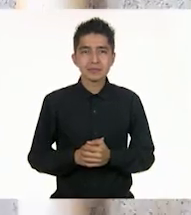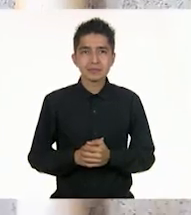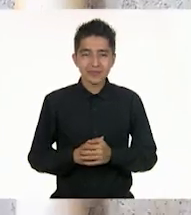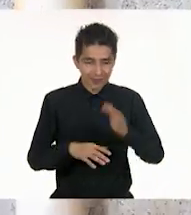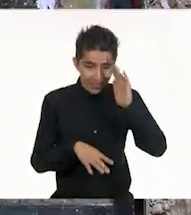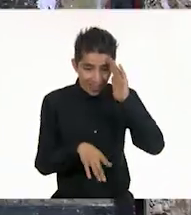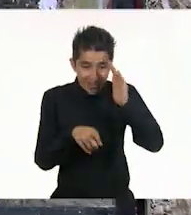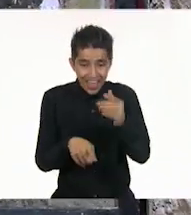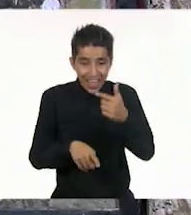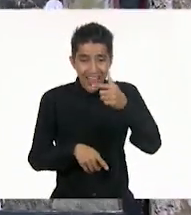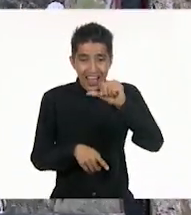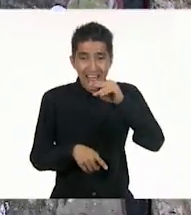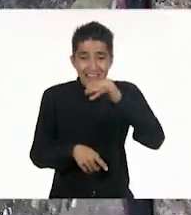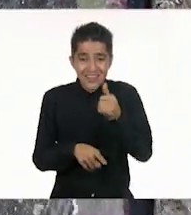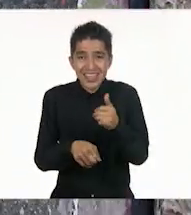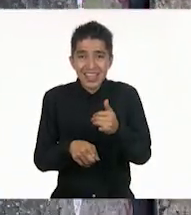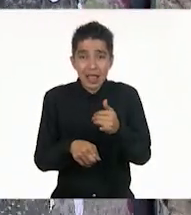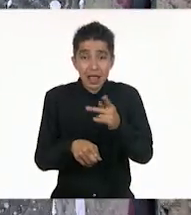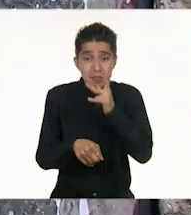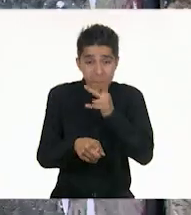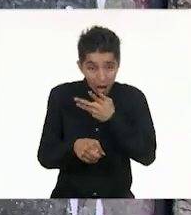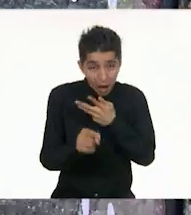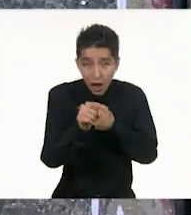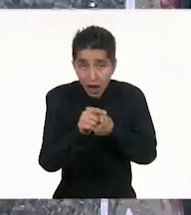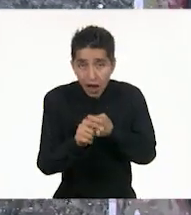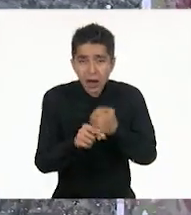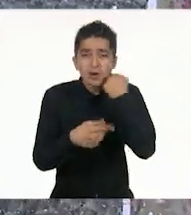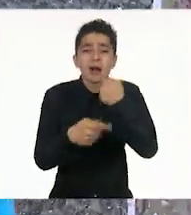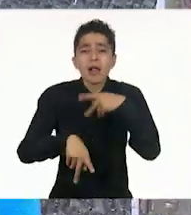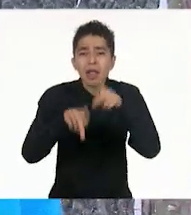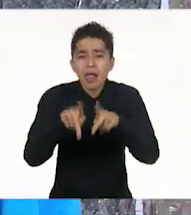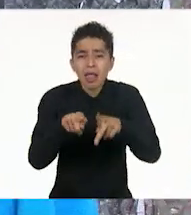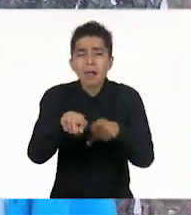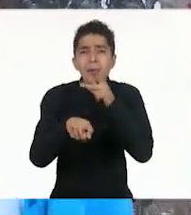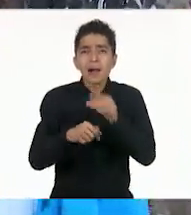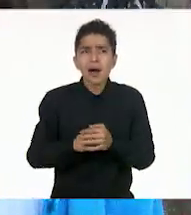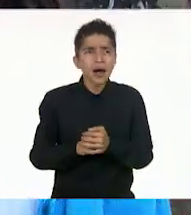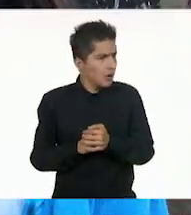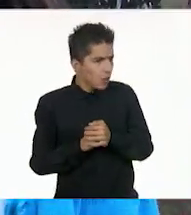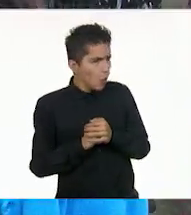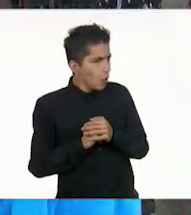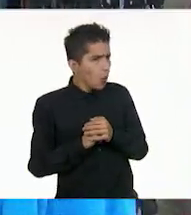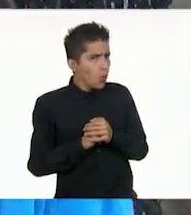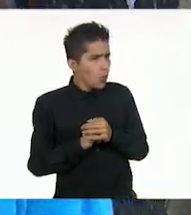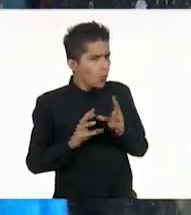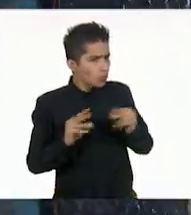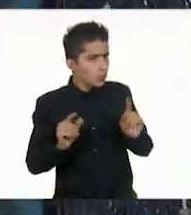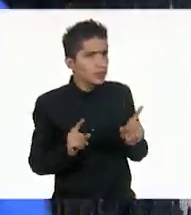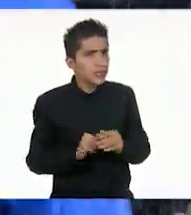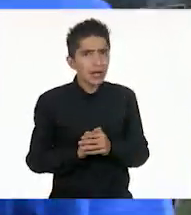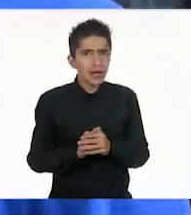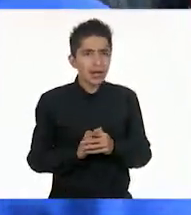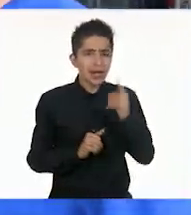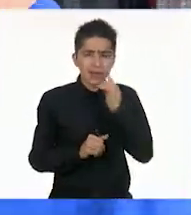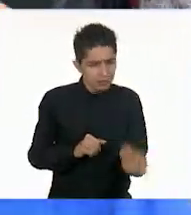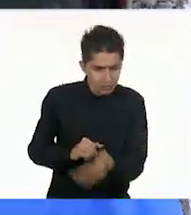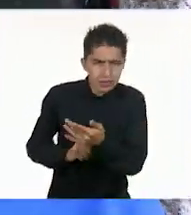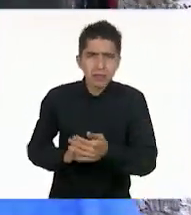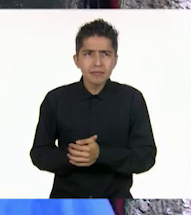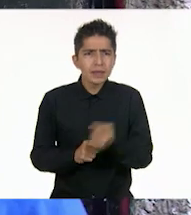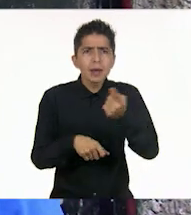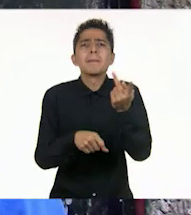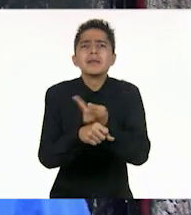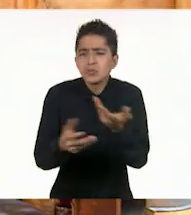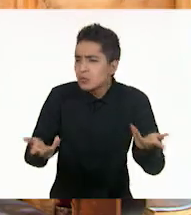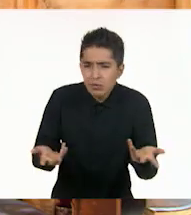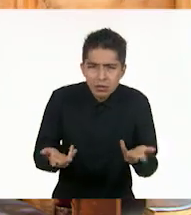Hola, Gaby. ¿Está tu papá? Quiero hablar con él. No, este, no está. A ver, ántate. ¿Qué pasó?